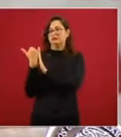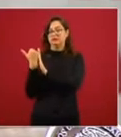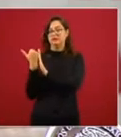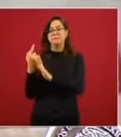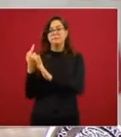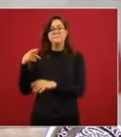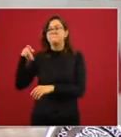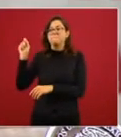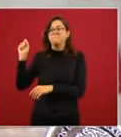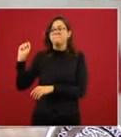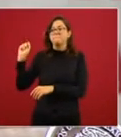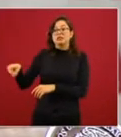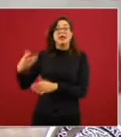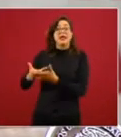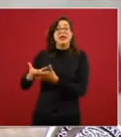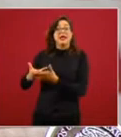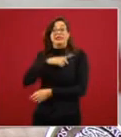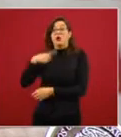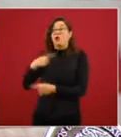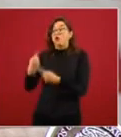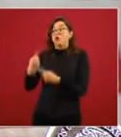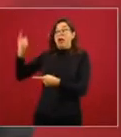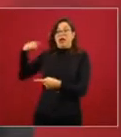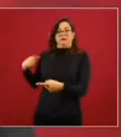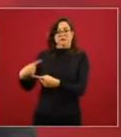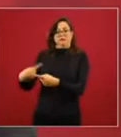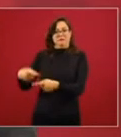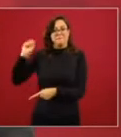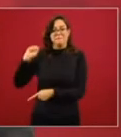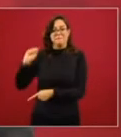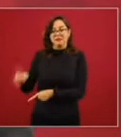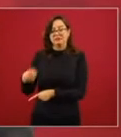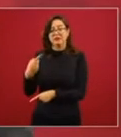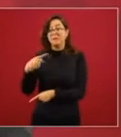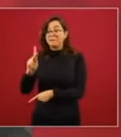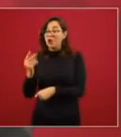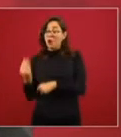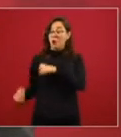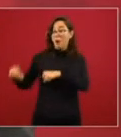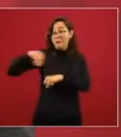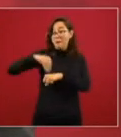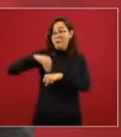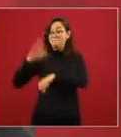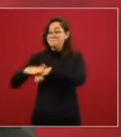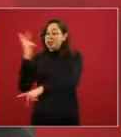hubo deuda adicional como lo hicieron otros países